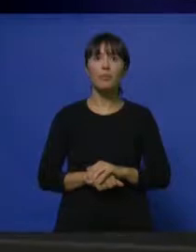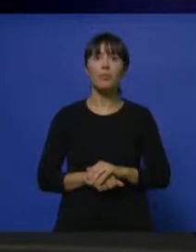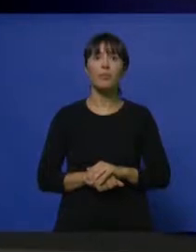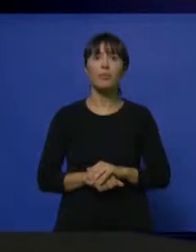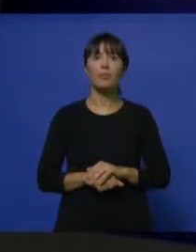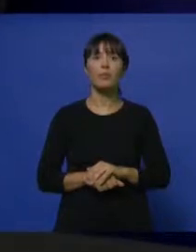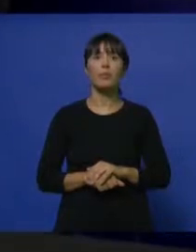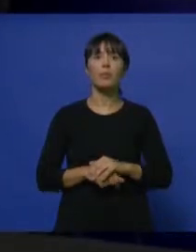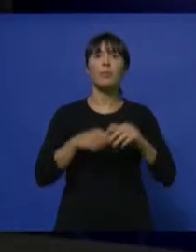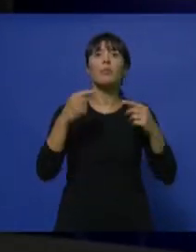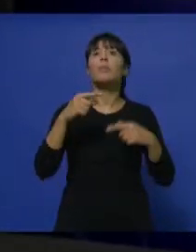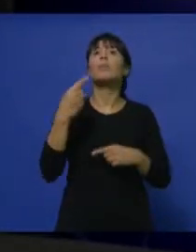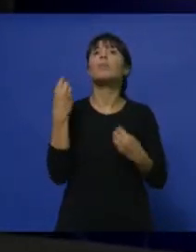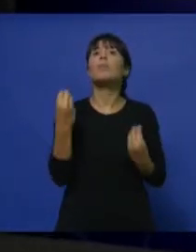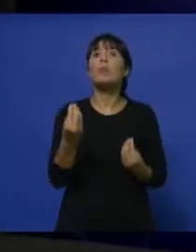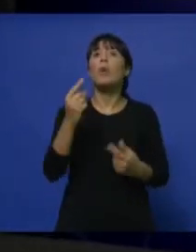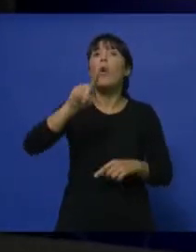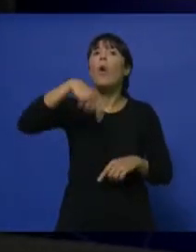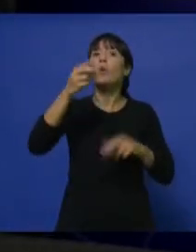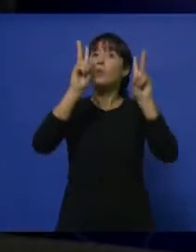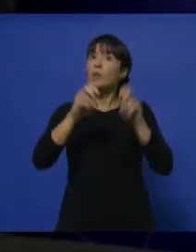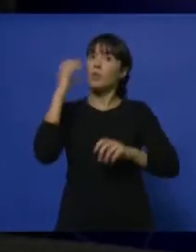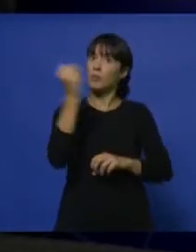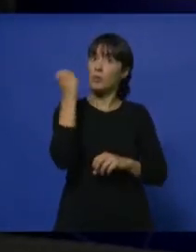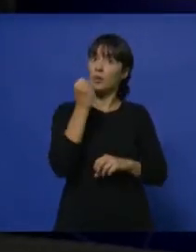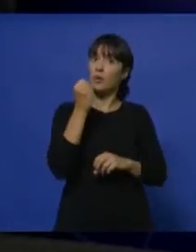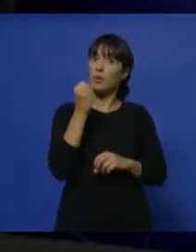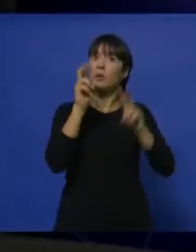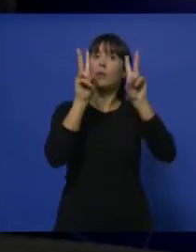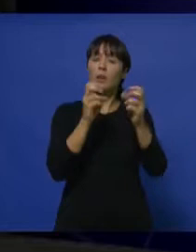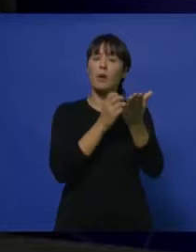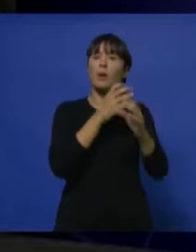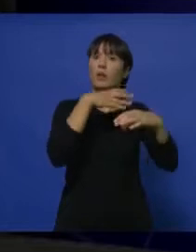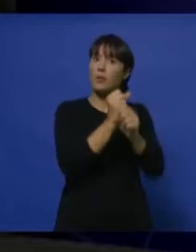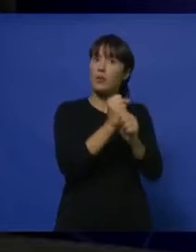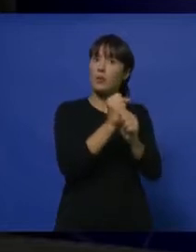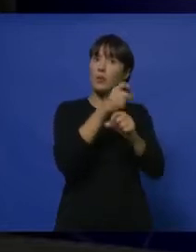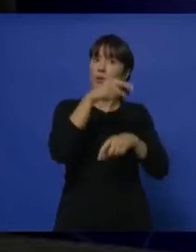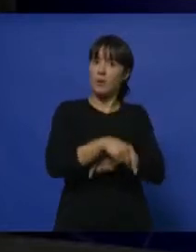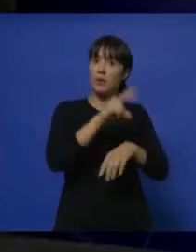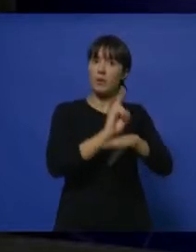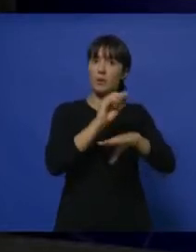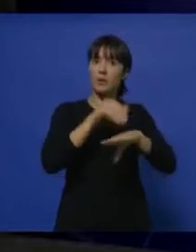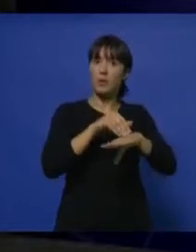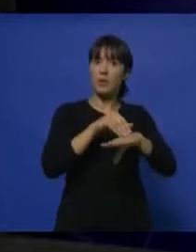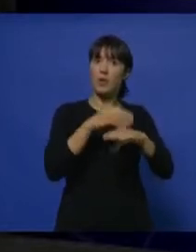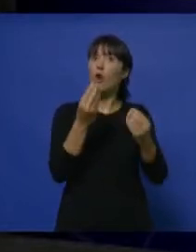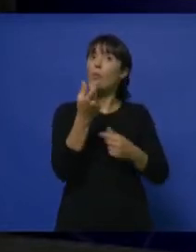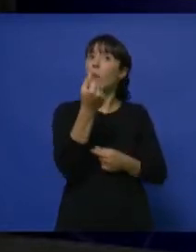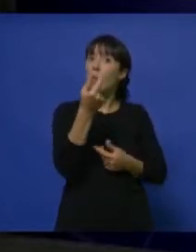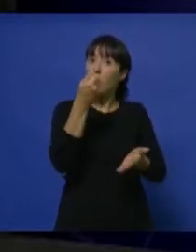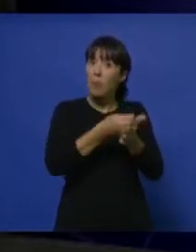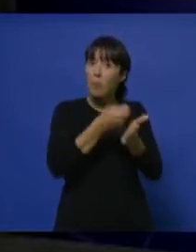Y hay otro punto relevante que tiene que ver con el transporte, pero puntualmente con el transporte urbano. Y tiene que ver con la intención de un cambio en el cobro. No más billetes,